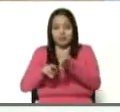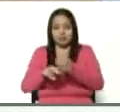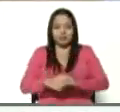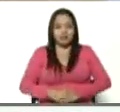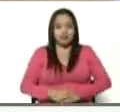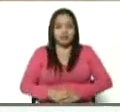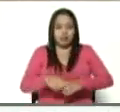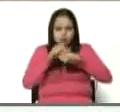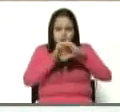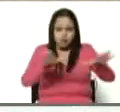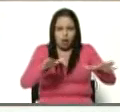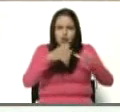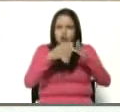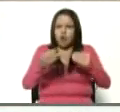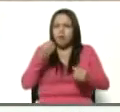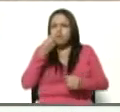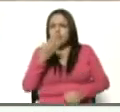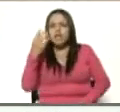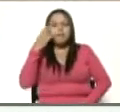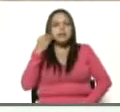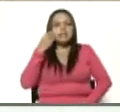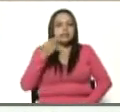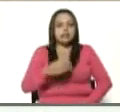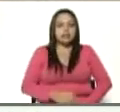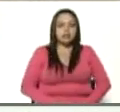multiplicar todas estas buenas experiencias